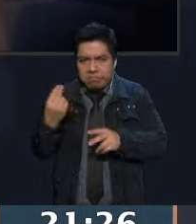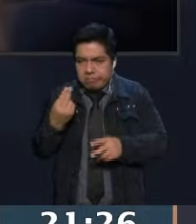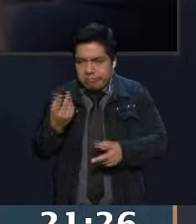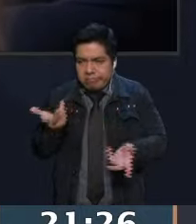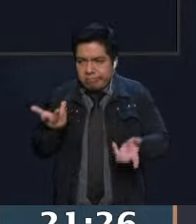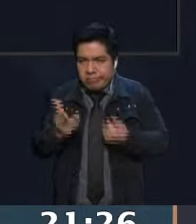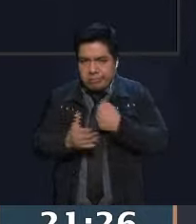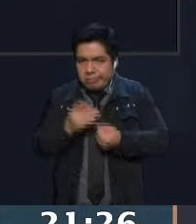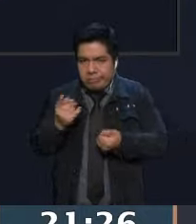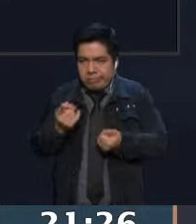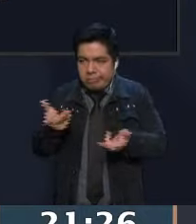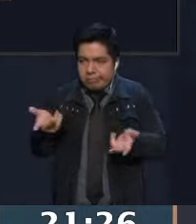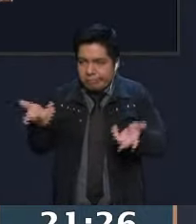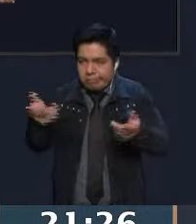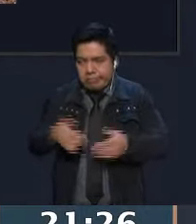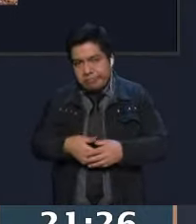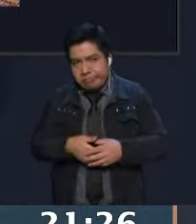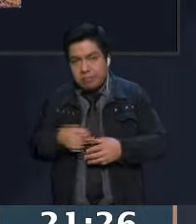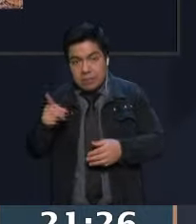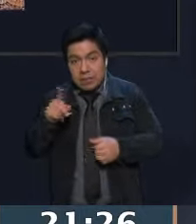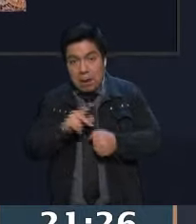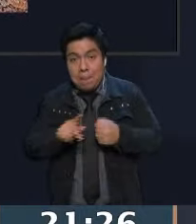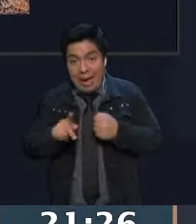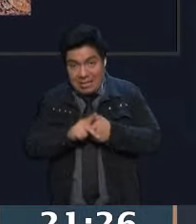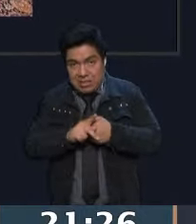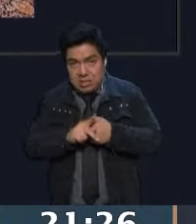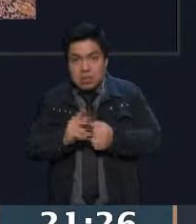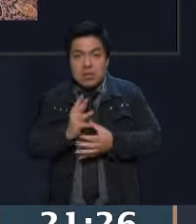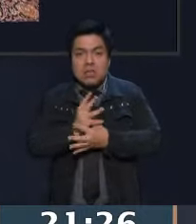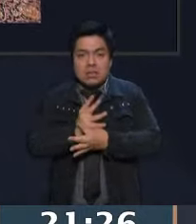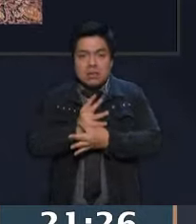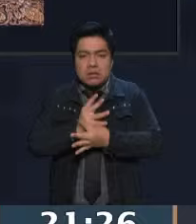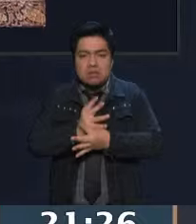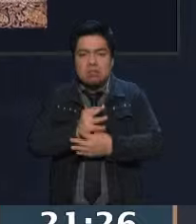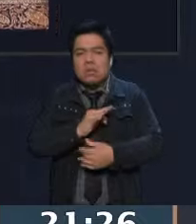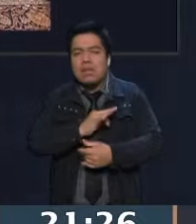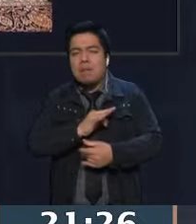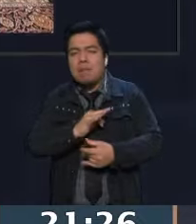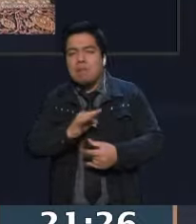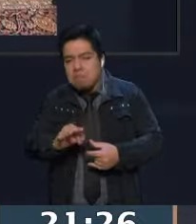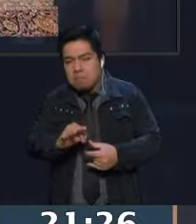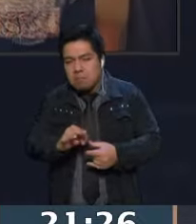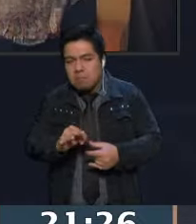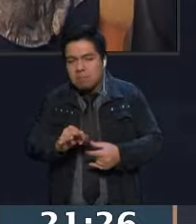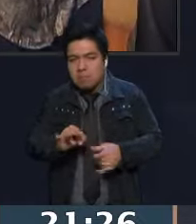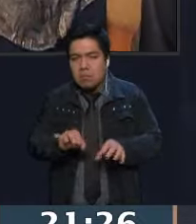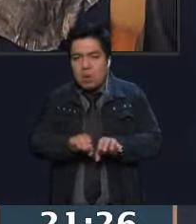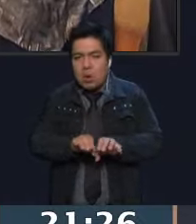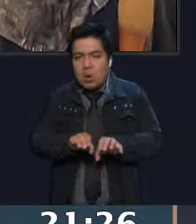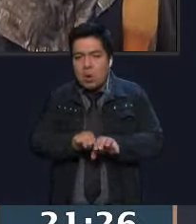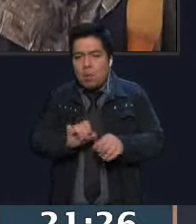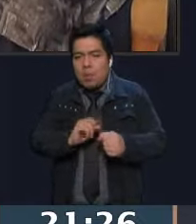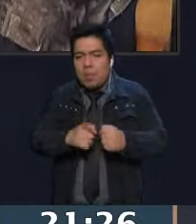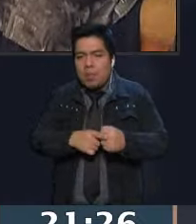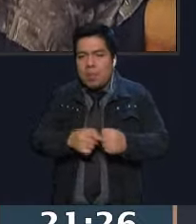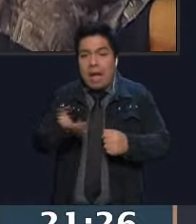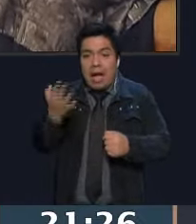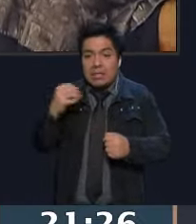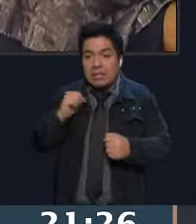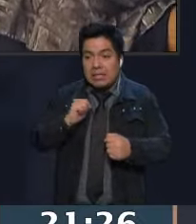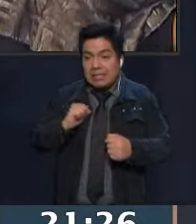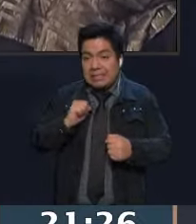país que ha presumido y se ostenta como el que pudo hacer un corte en el siglo